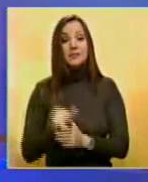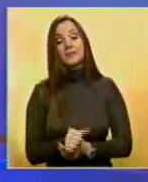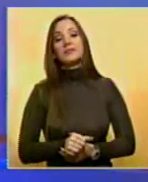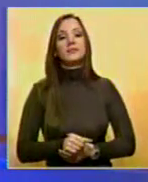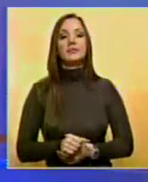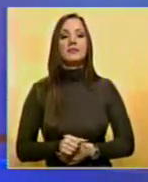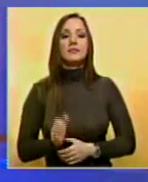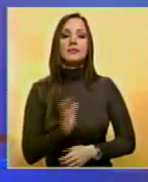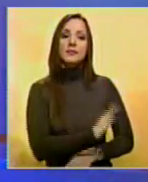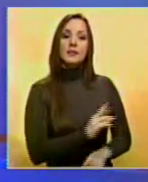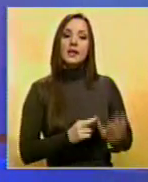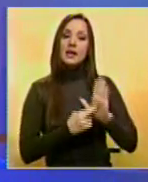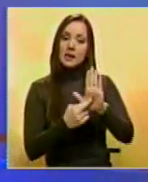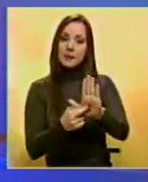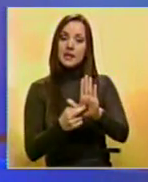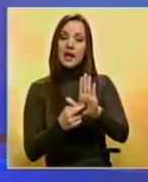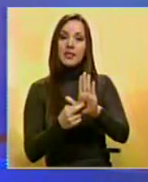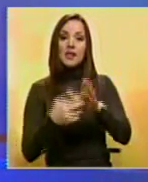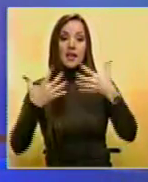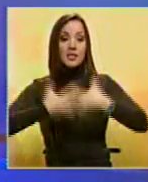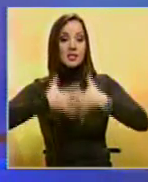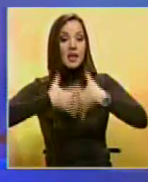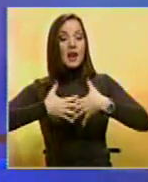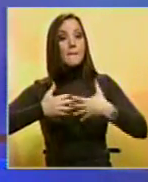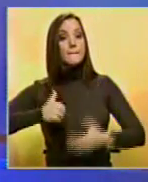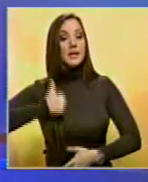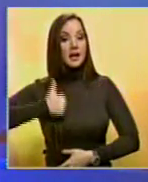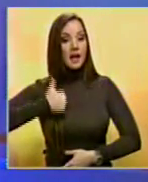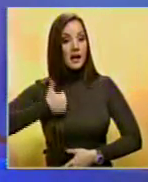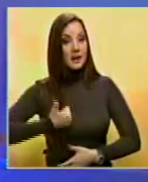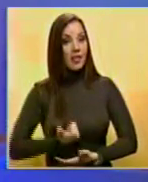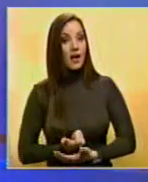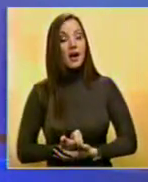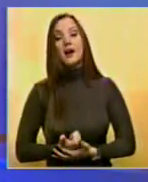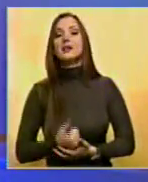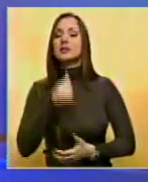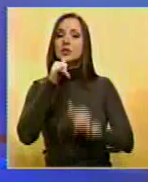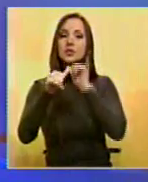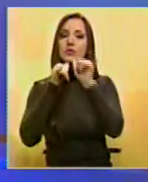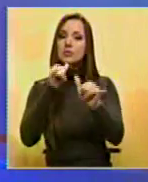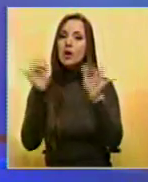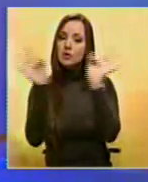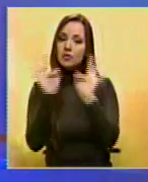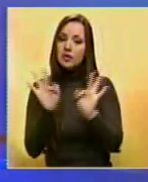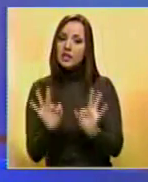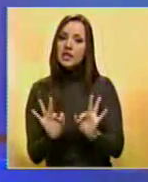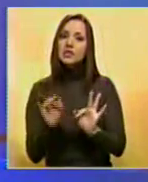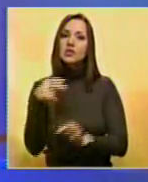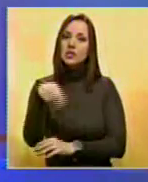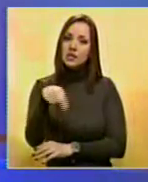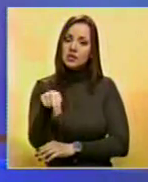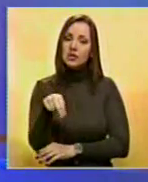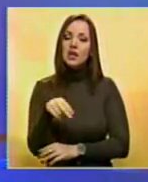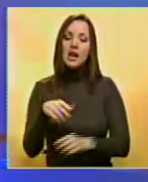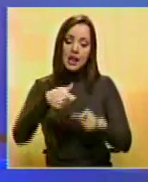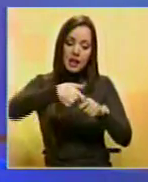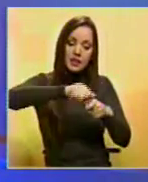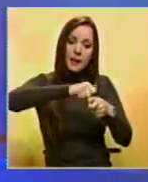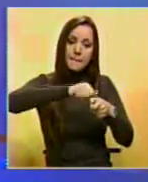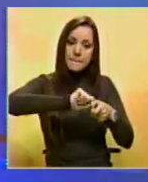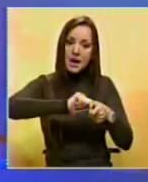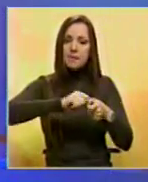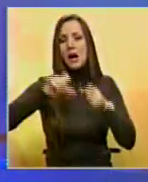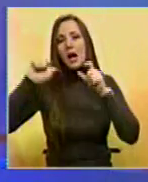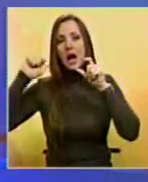Representantes de la empresa canadiense Price Edward Island Potato Board informaron a la Federación Nacional de Productores de Papa y Hortalizas que